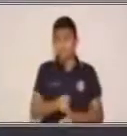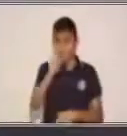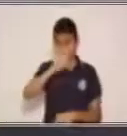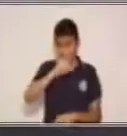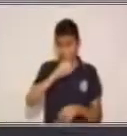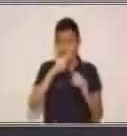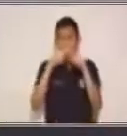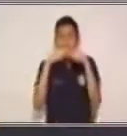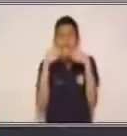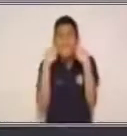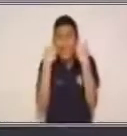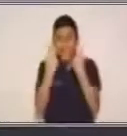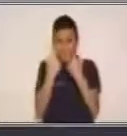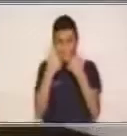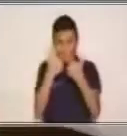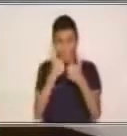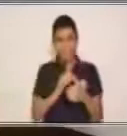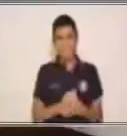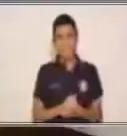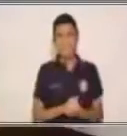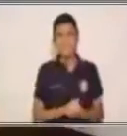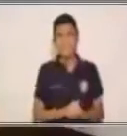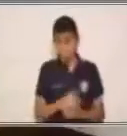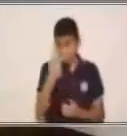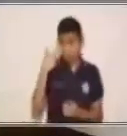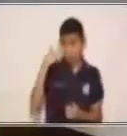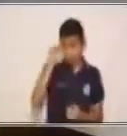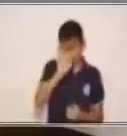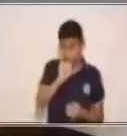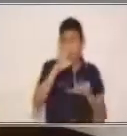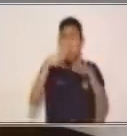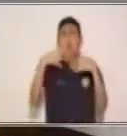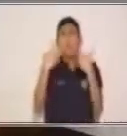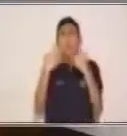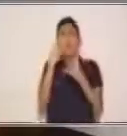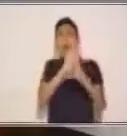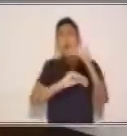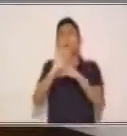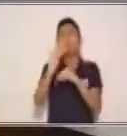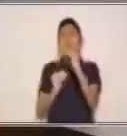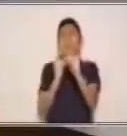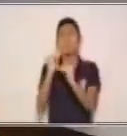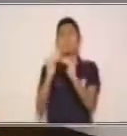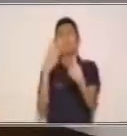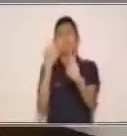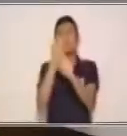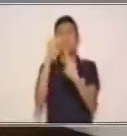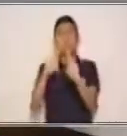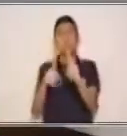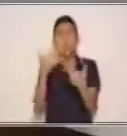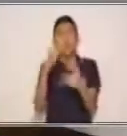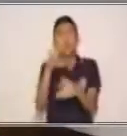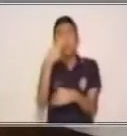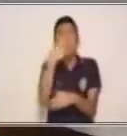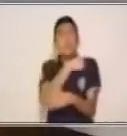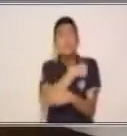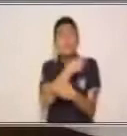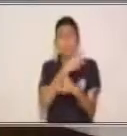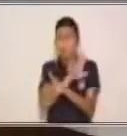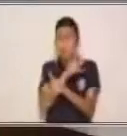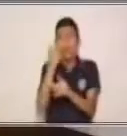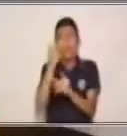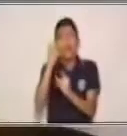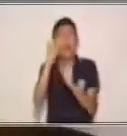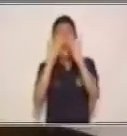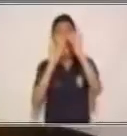feliz. Muy bien. ¿Te das cuenta cómo va cambiando nuestra expresión cuando nosotros